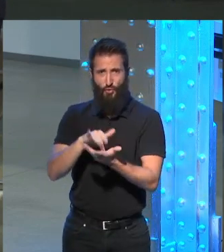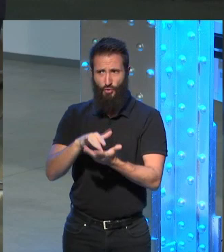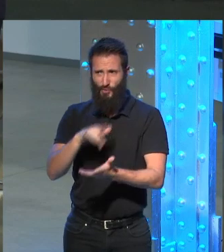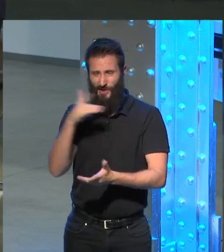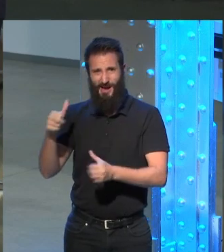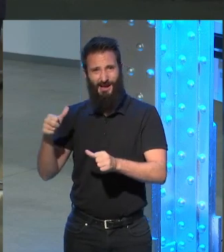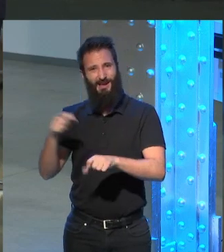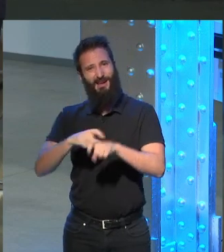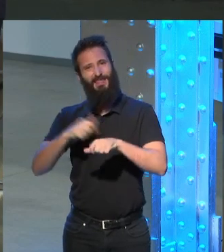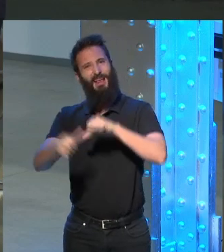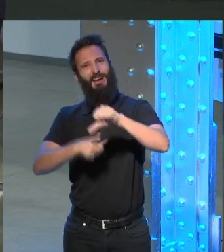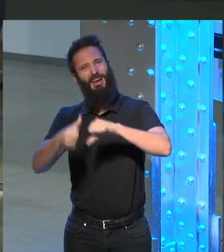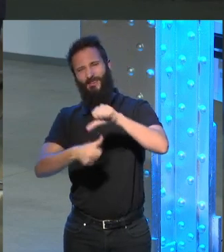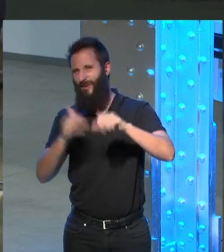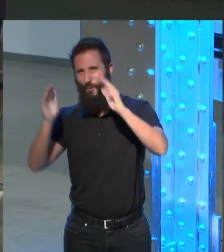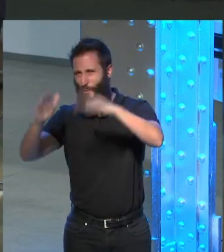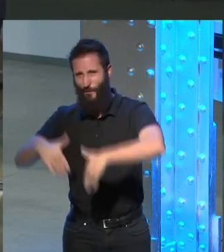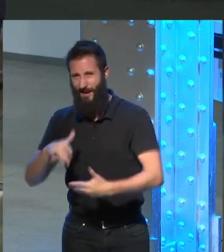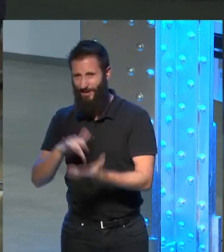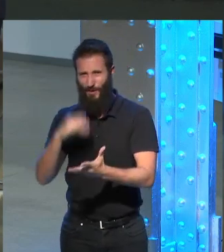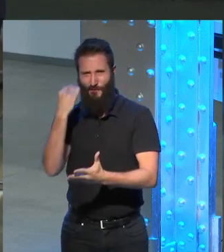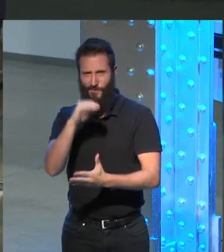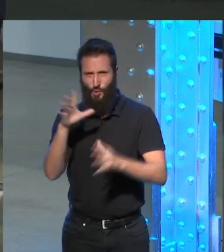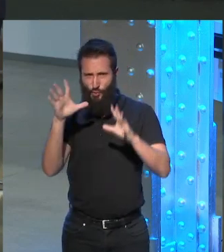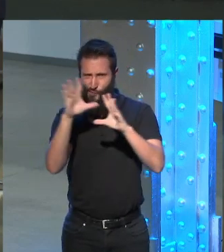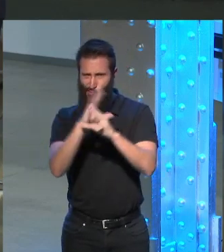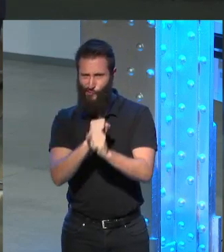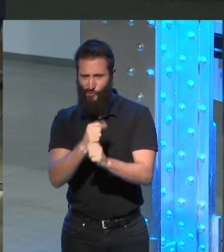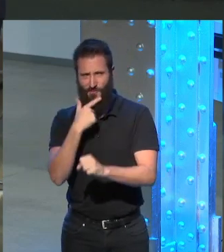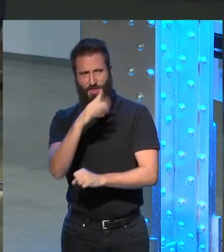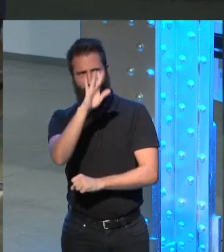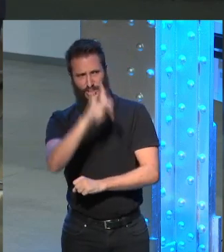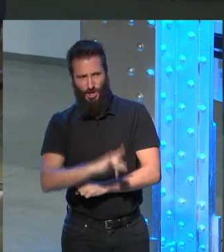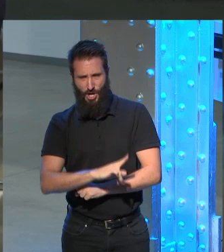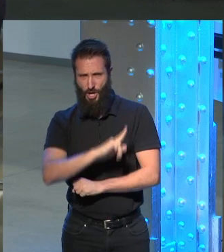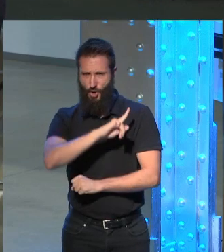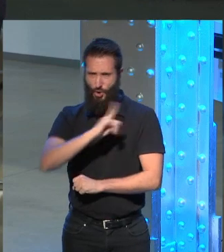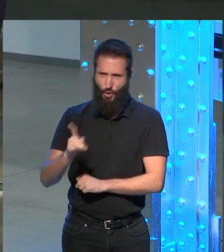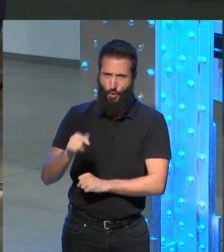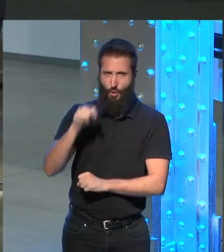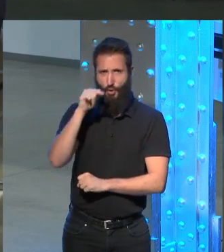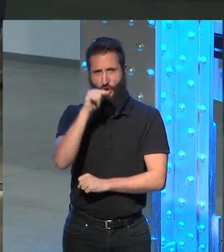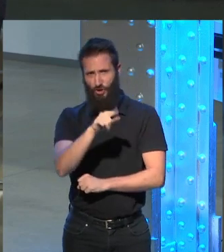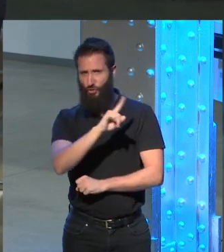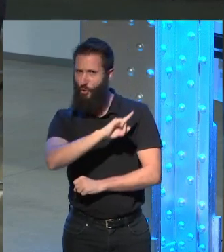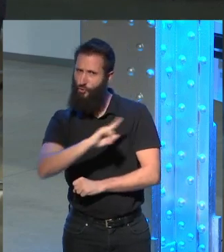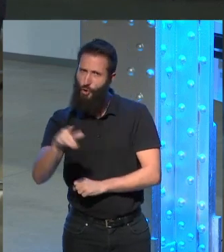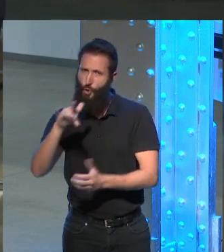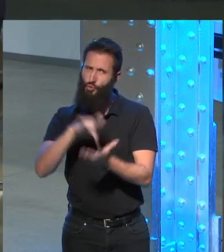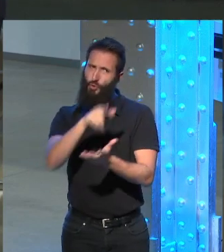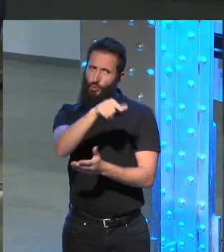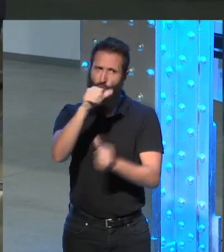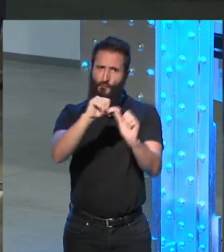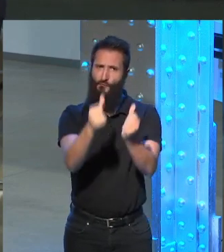caribeño muy frío muy parco me decía si no eso pues no tiene usted una